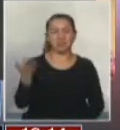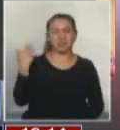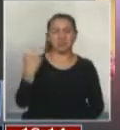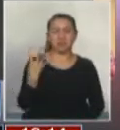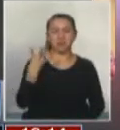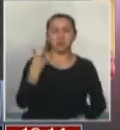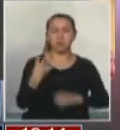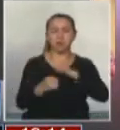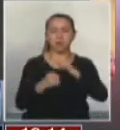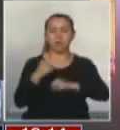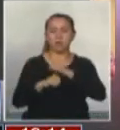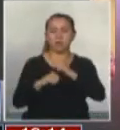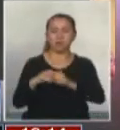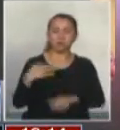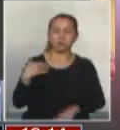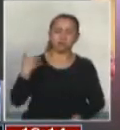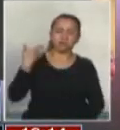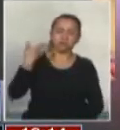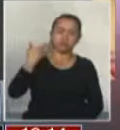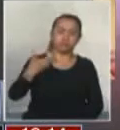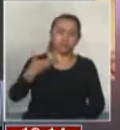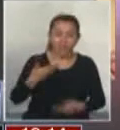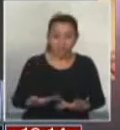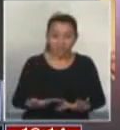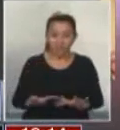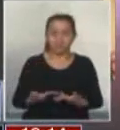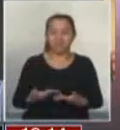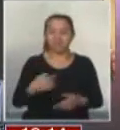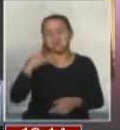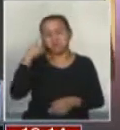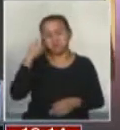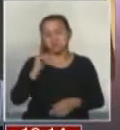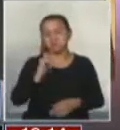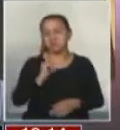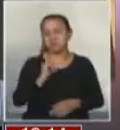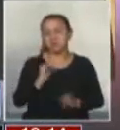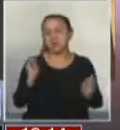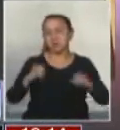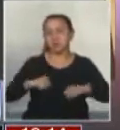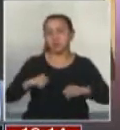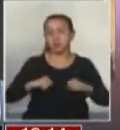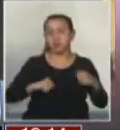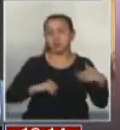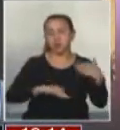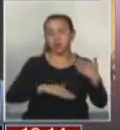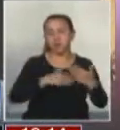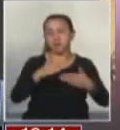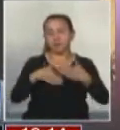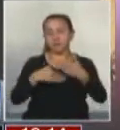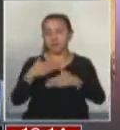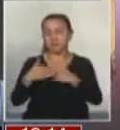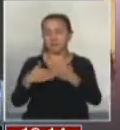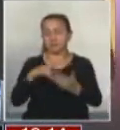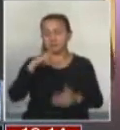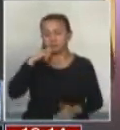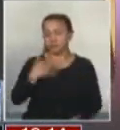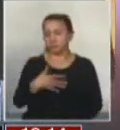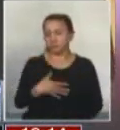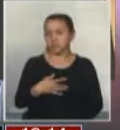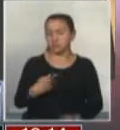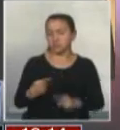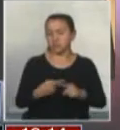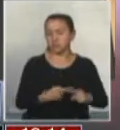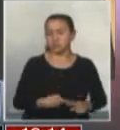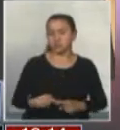cuatro años y creo que en definitiva se va a aprobar y va a ser sin duda un avance muy significativo en términos de una sociedad que es